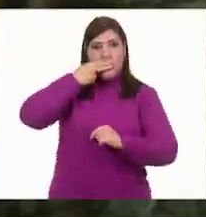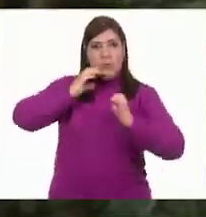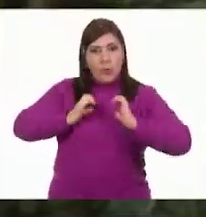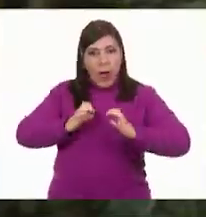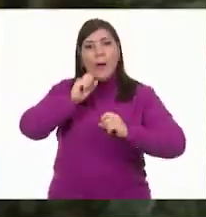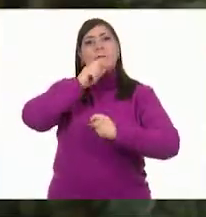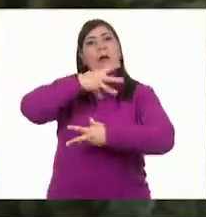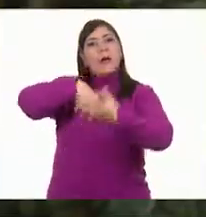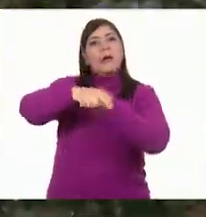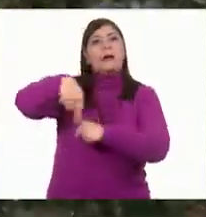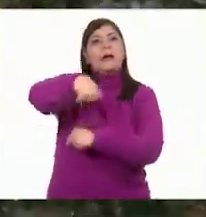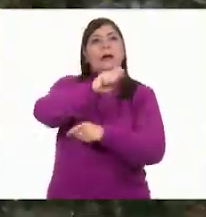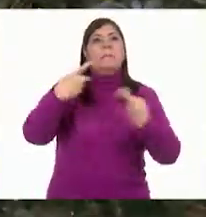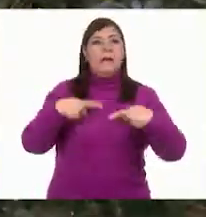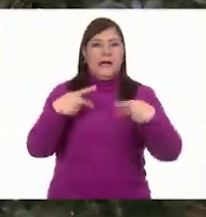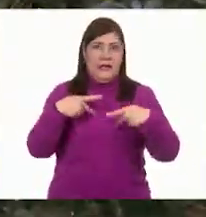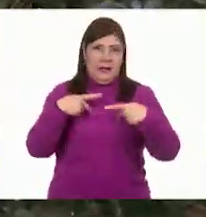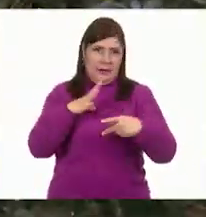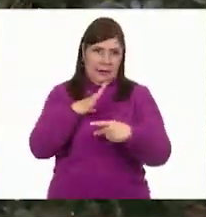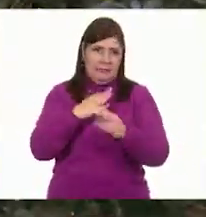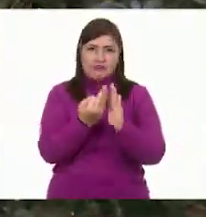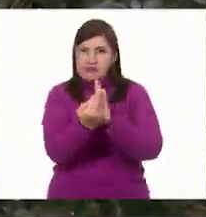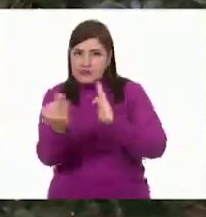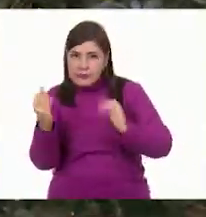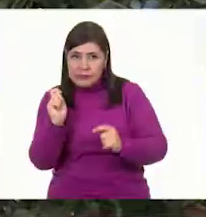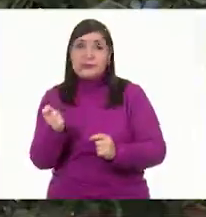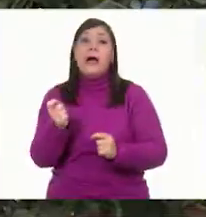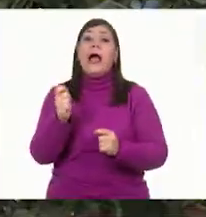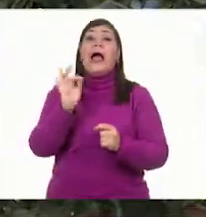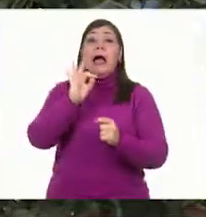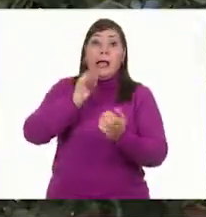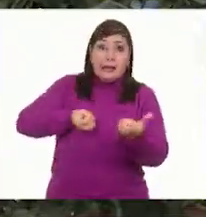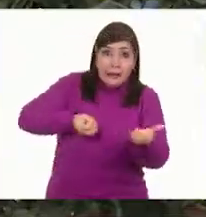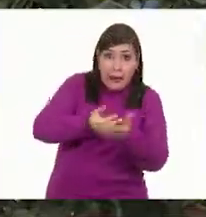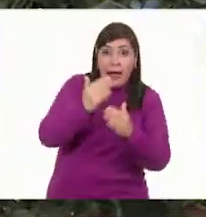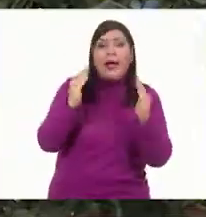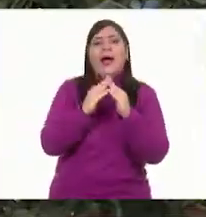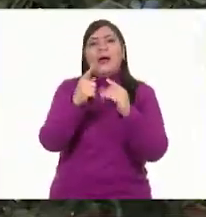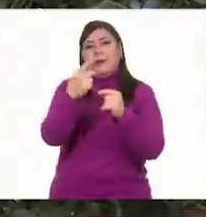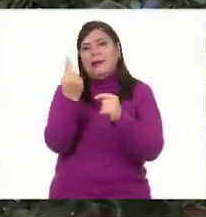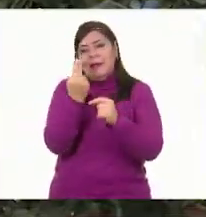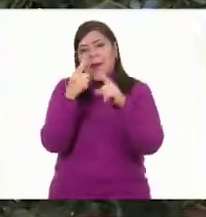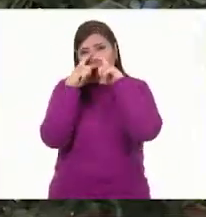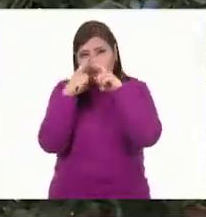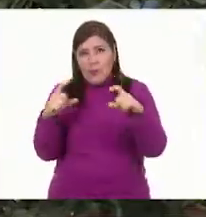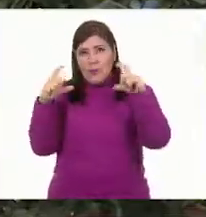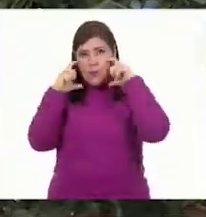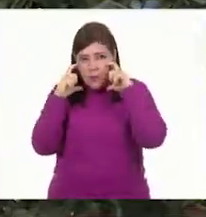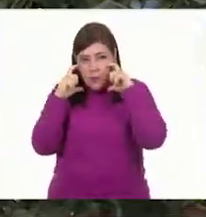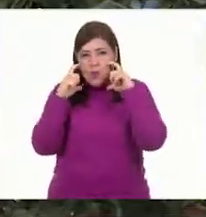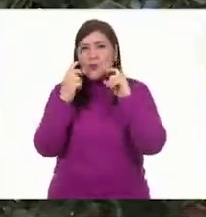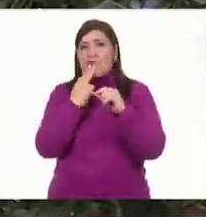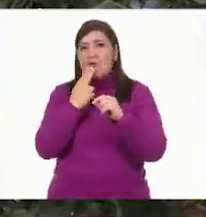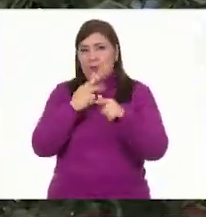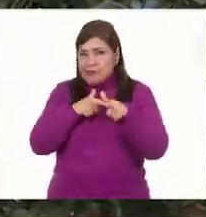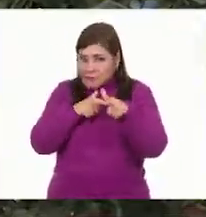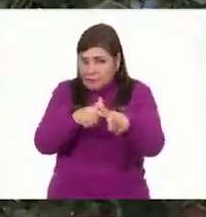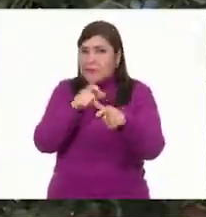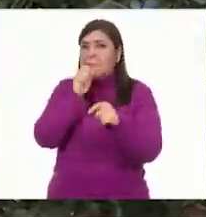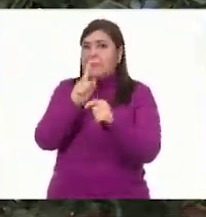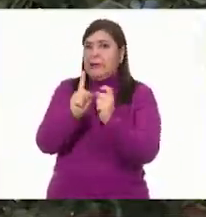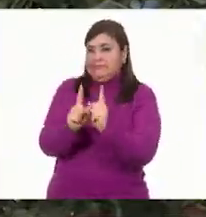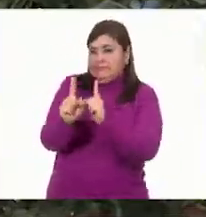personas que te rodean. Si sales de casa, usa cubrebocas y guarda la sana distancia. ¡Hola!